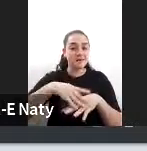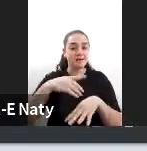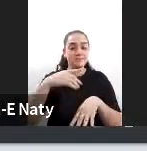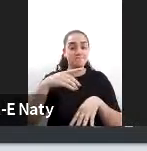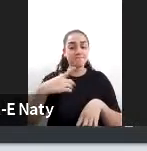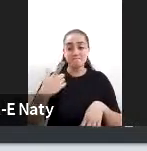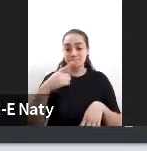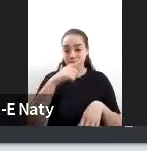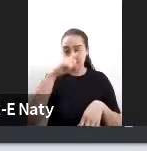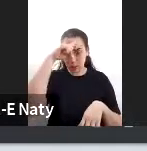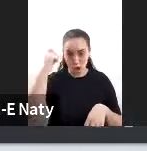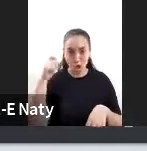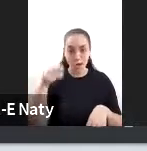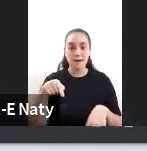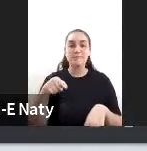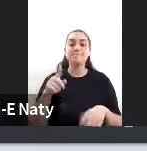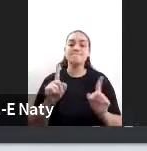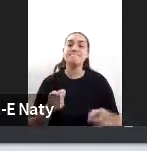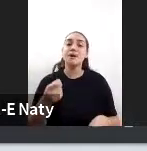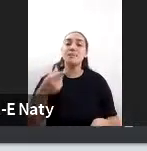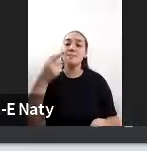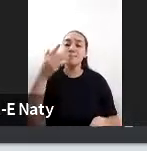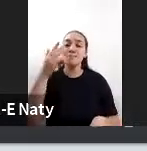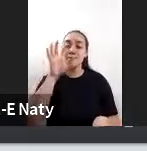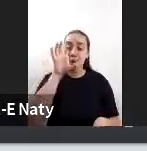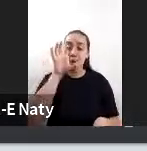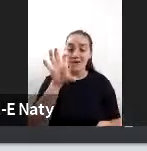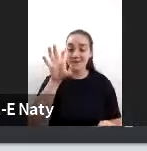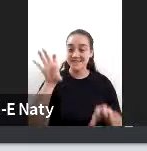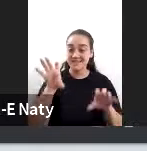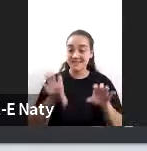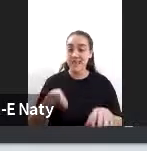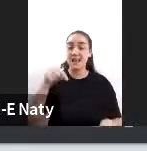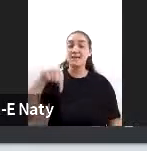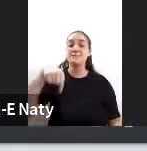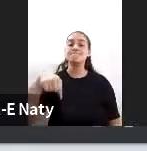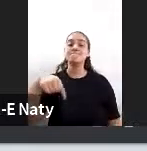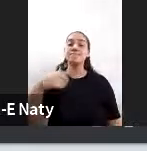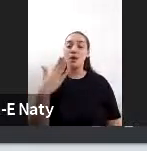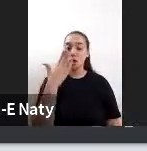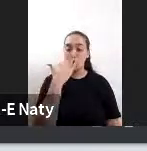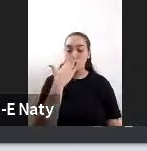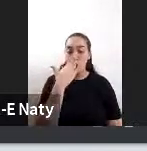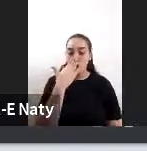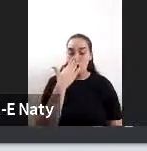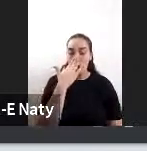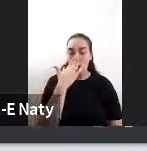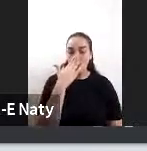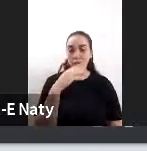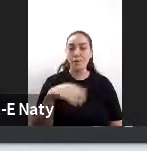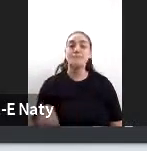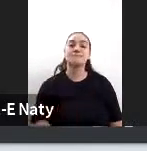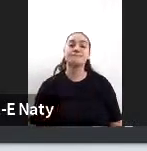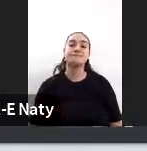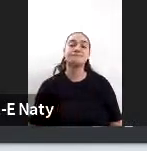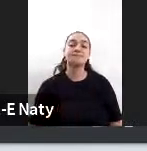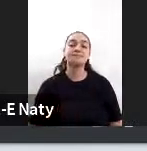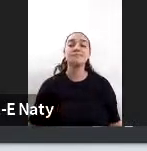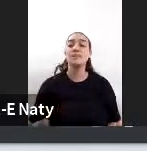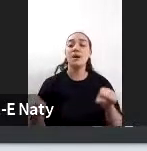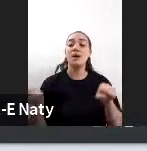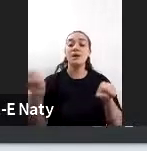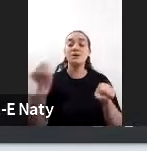provinciales a las redes que están construyendo por ejemplo en Córdoba la agencia de conectividad va a operar una red